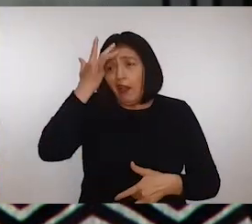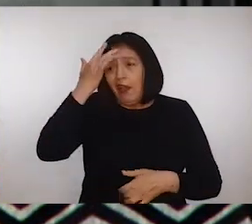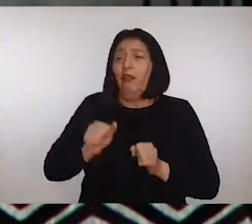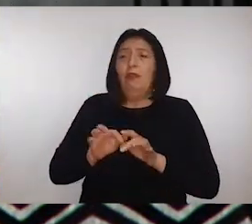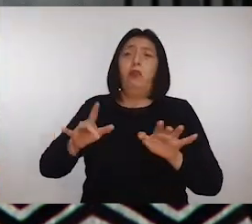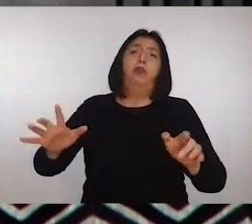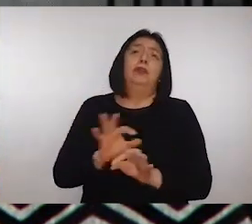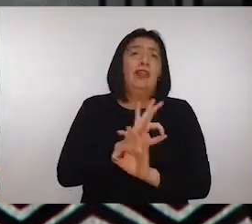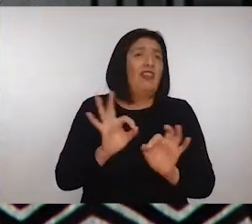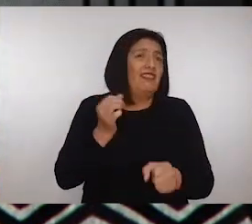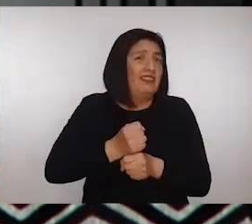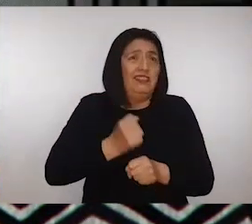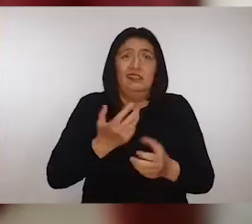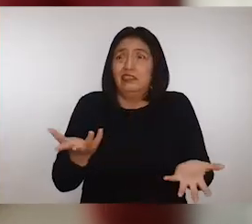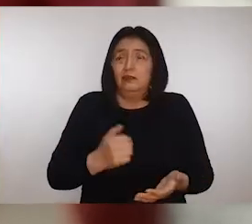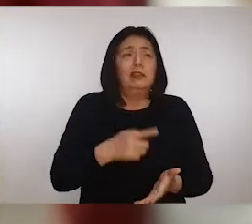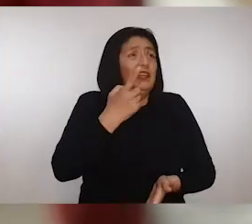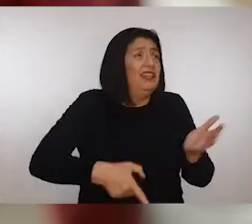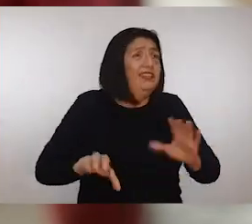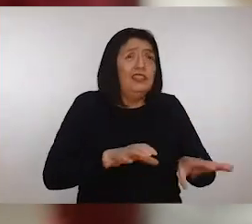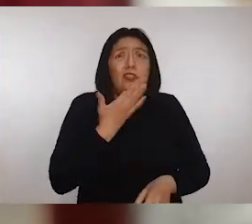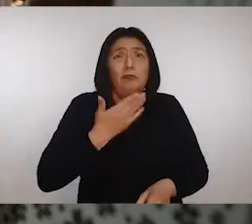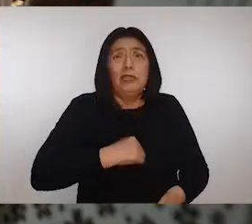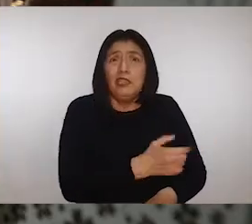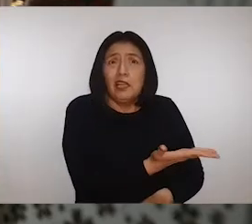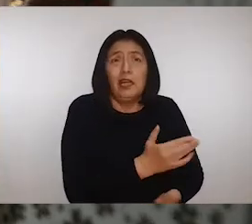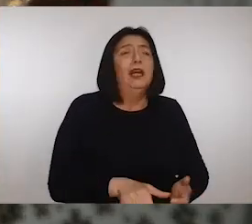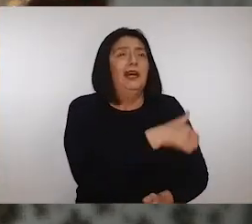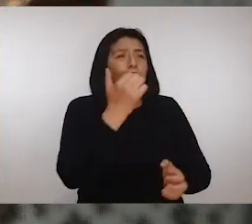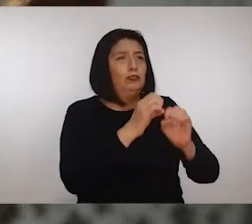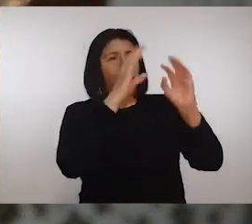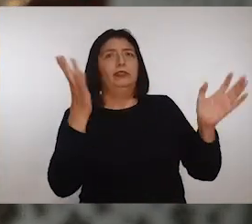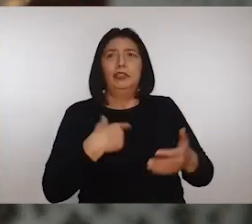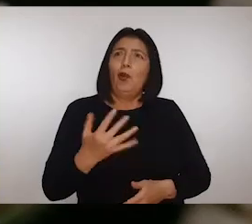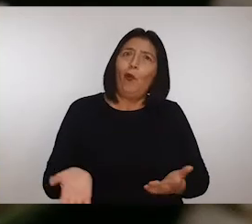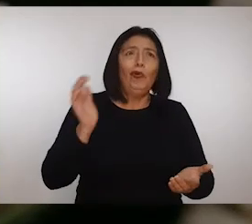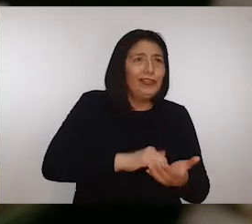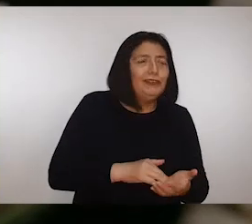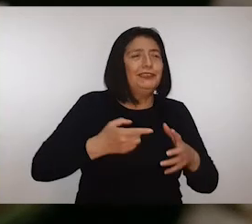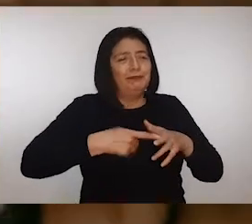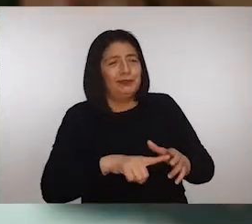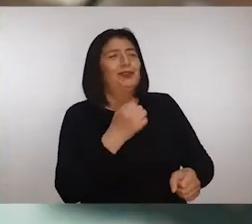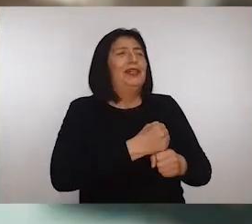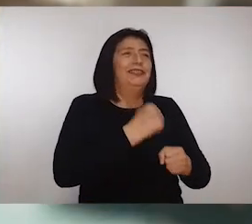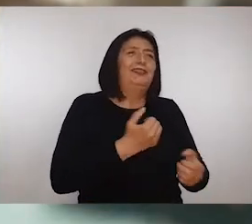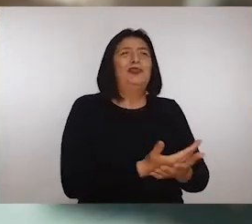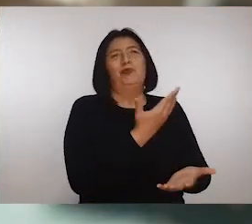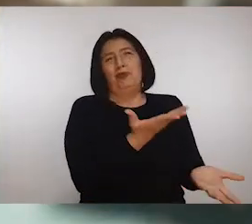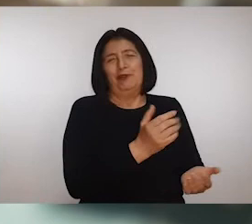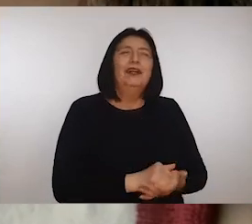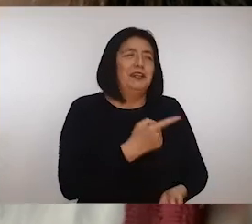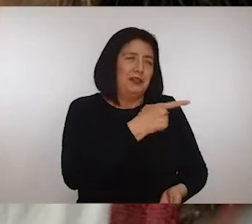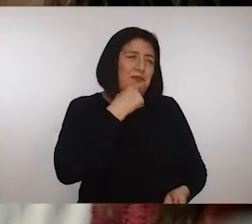pandemia y se quedó sin trabajo. ¿Pero qué hizo ella? Al día siguiente, una vez más se reinventó.